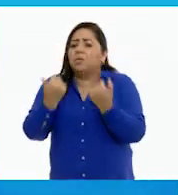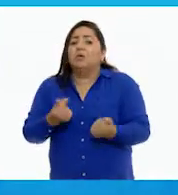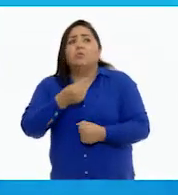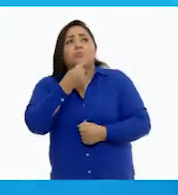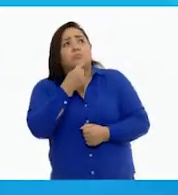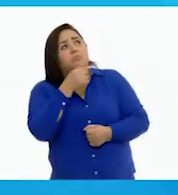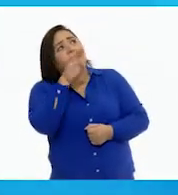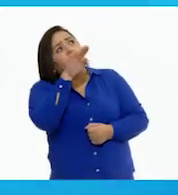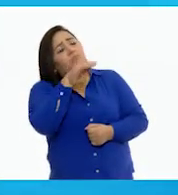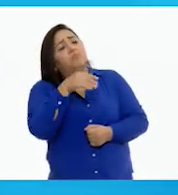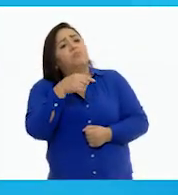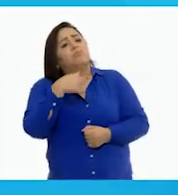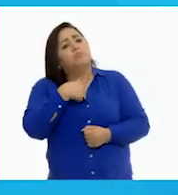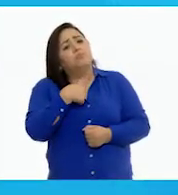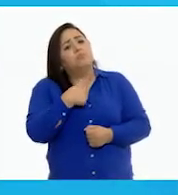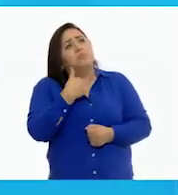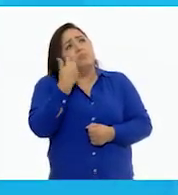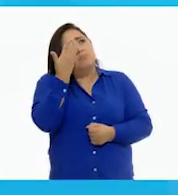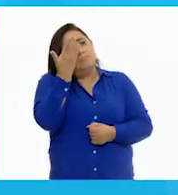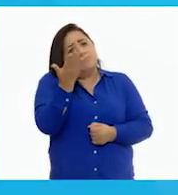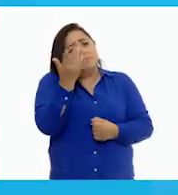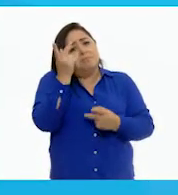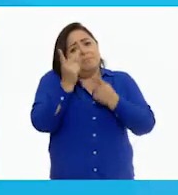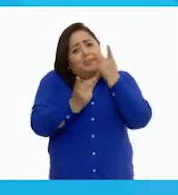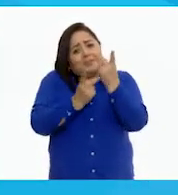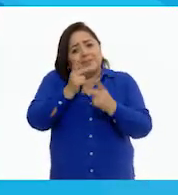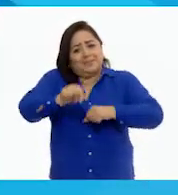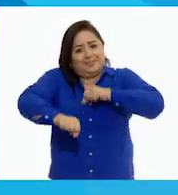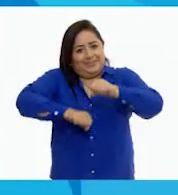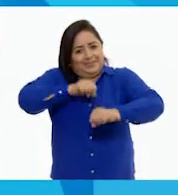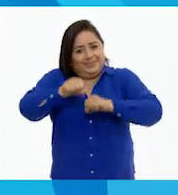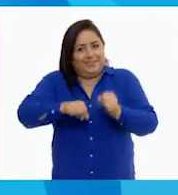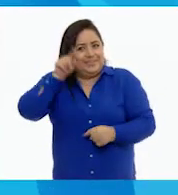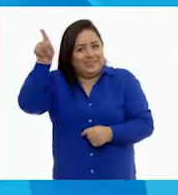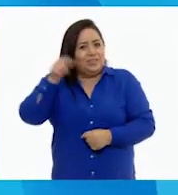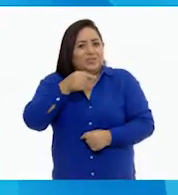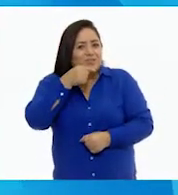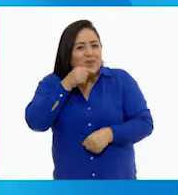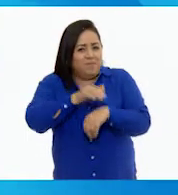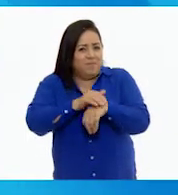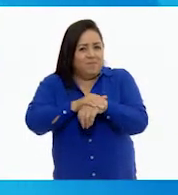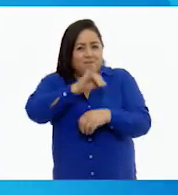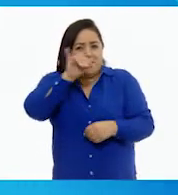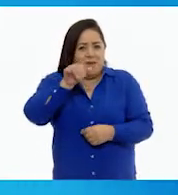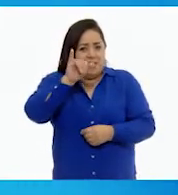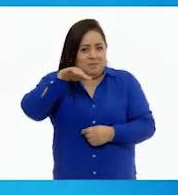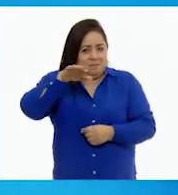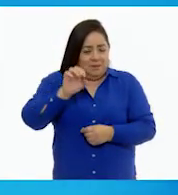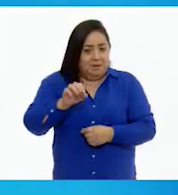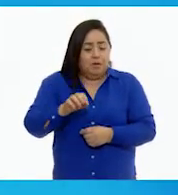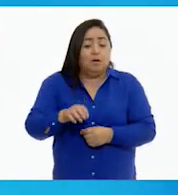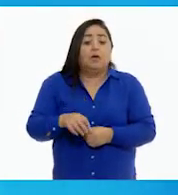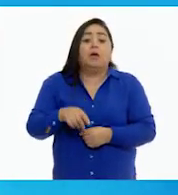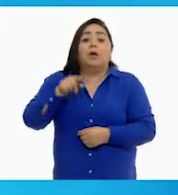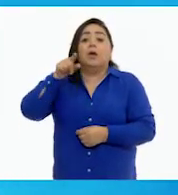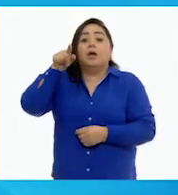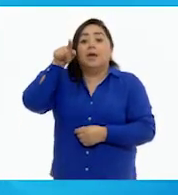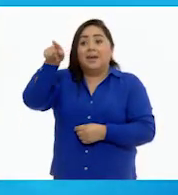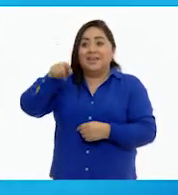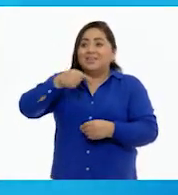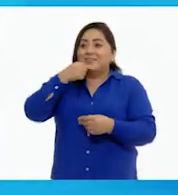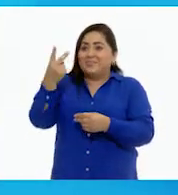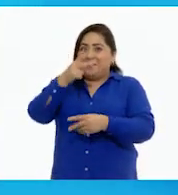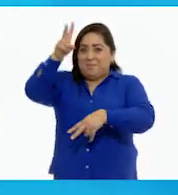Le dijo que le había pedido prestada su bicicleta a Jaime. Y mientras estaba en el